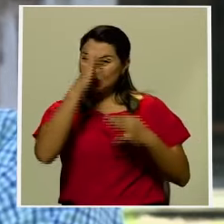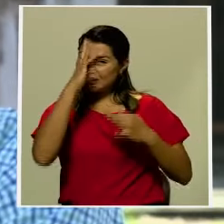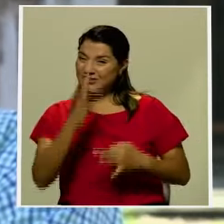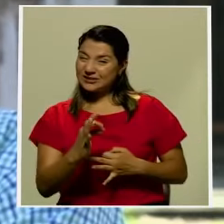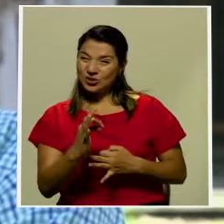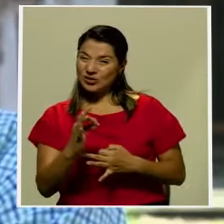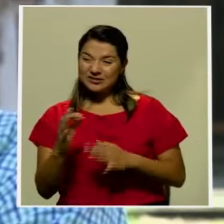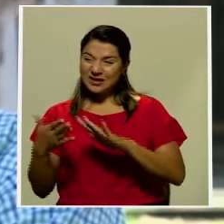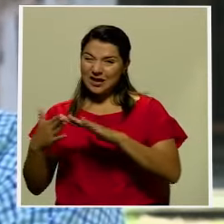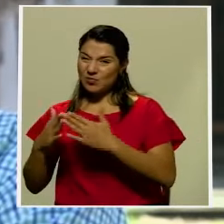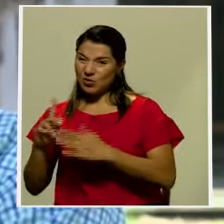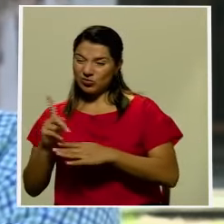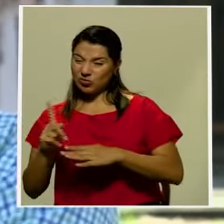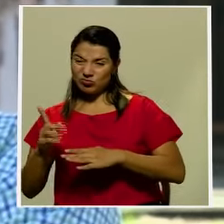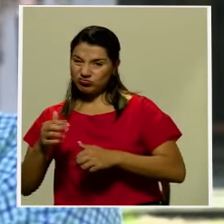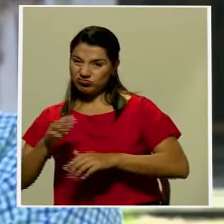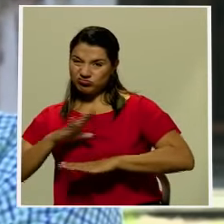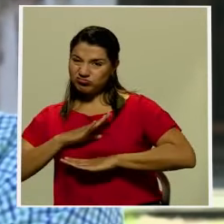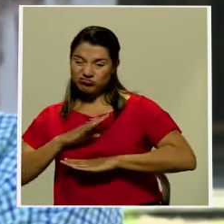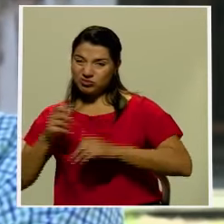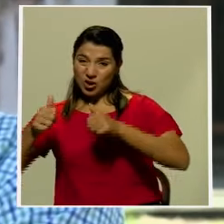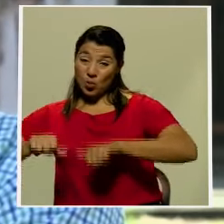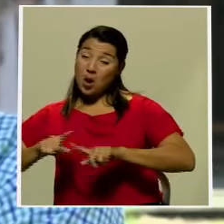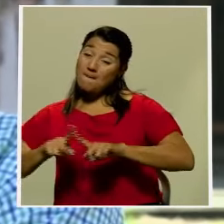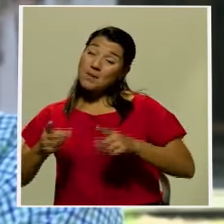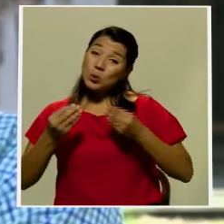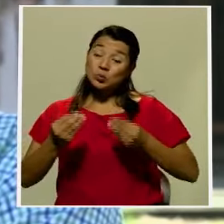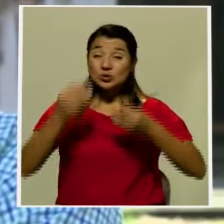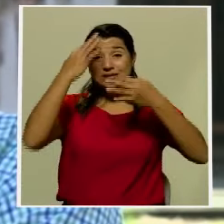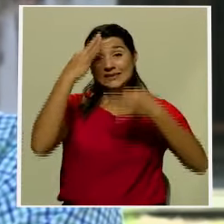pero muchas de ellas van a ser necesarias